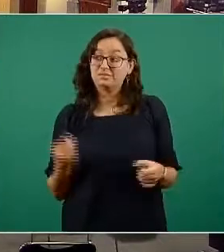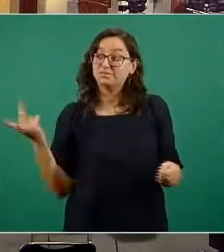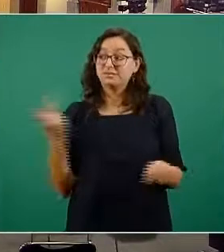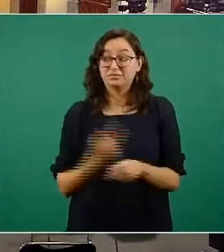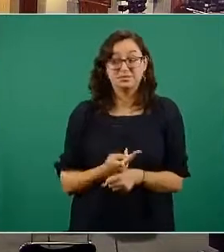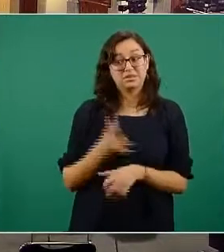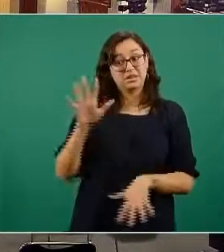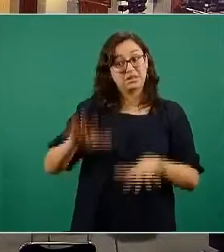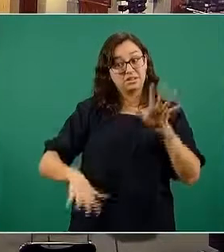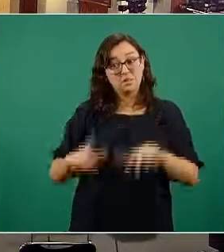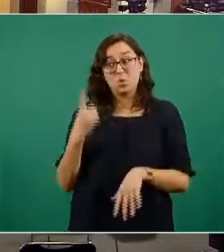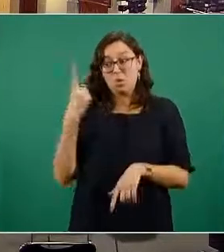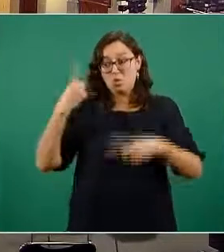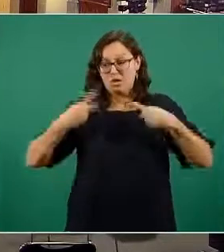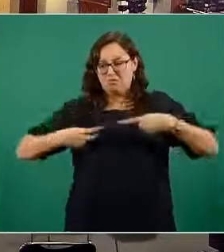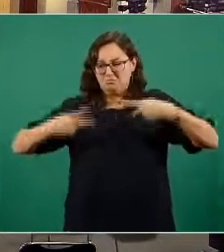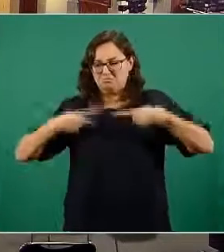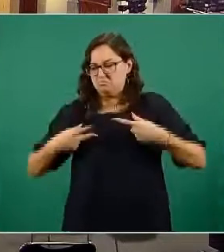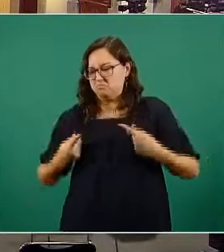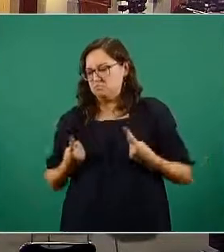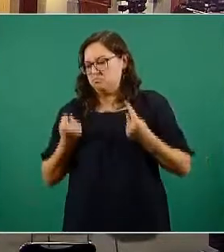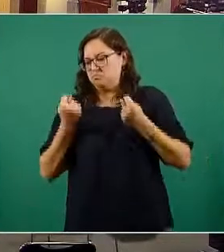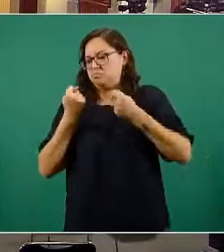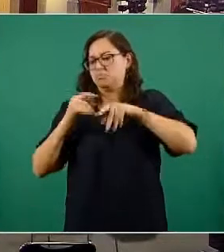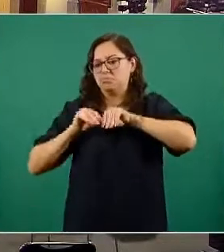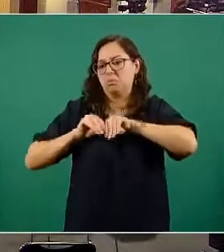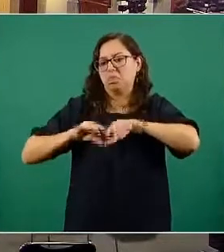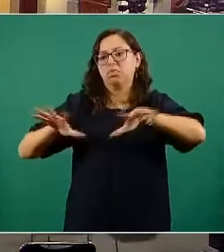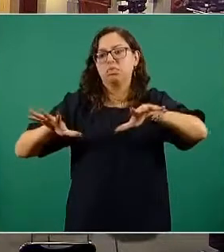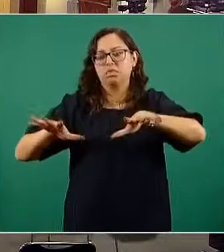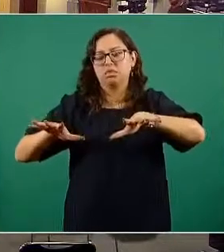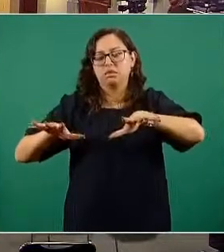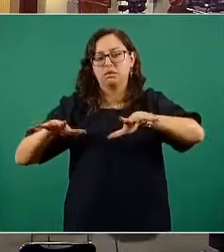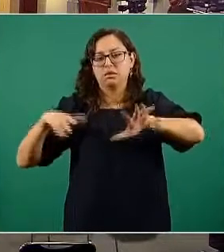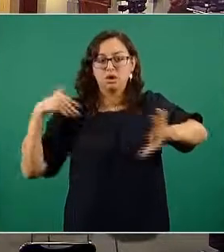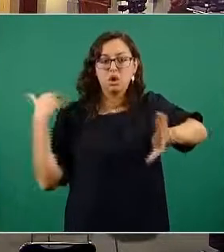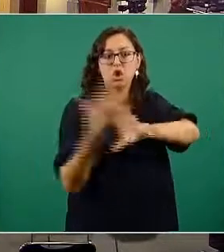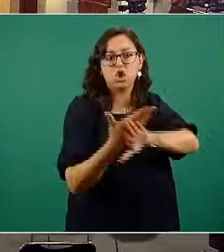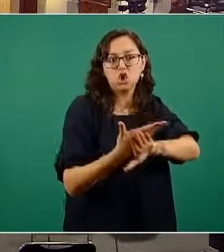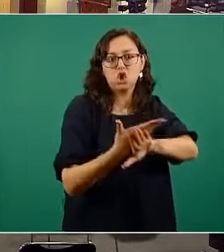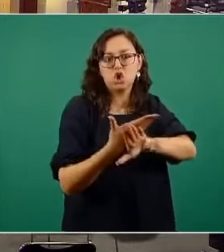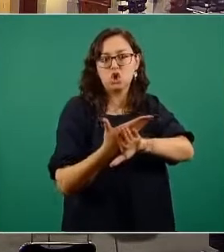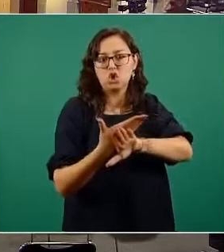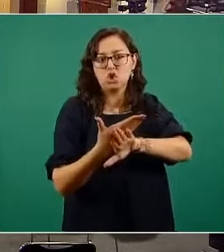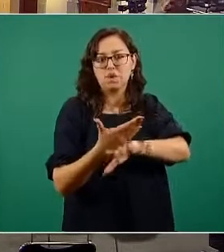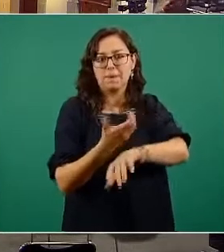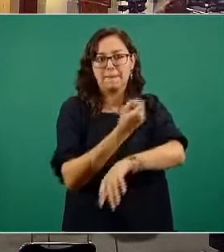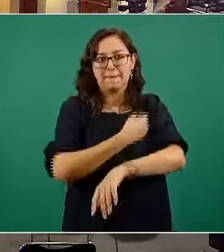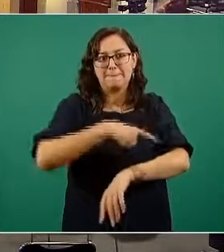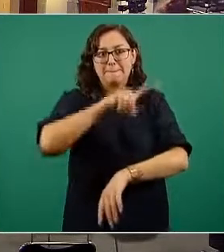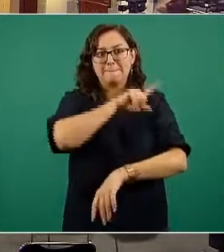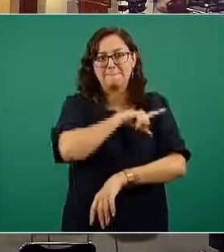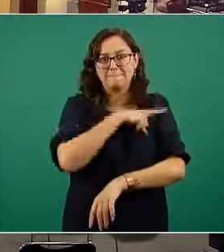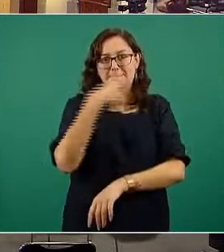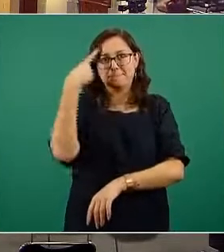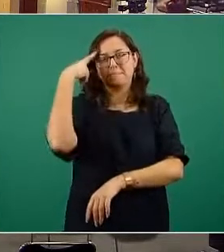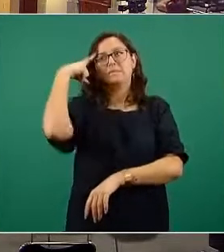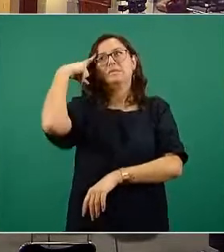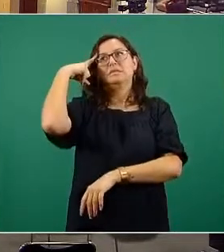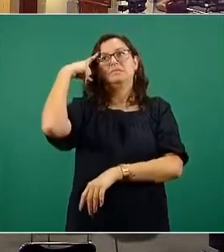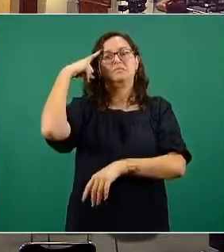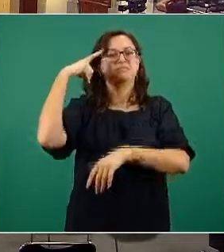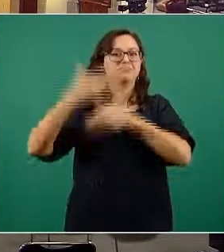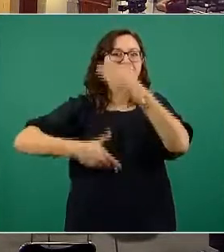a veces pueden ser precarias pero no se para desprestigiar a las intervenciones de salud pública pero hay que tener un poquito de